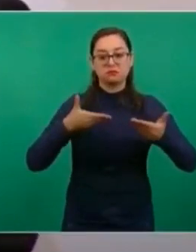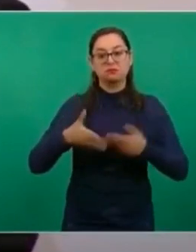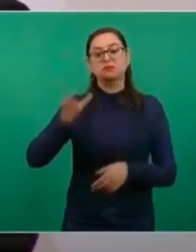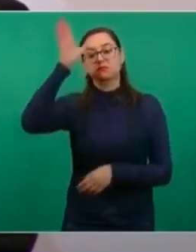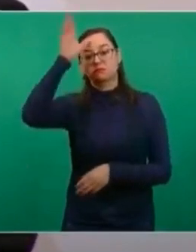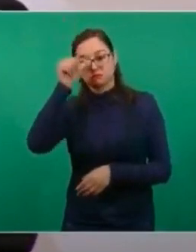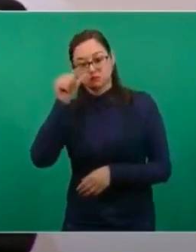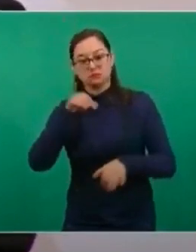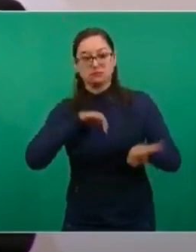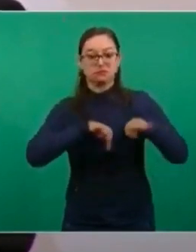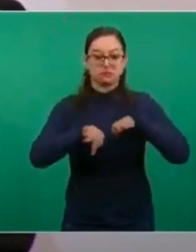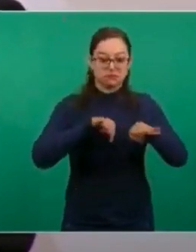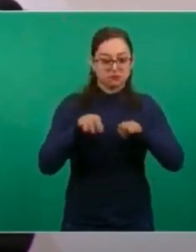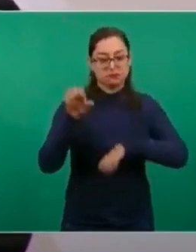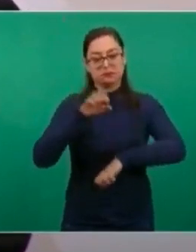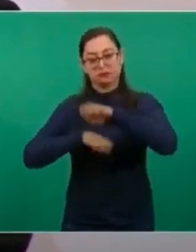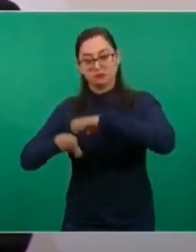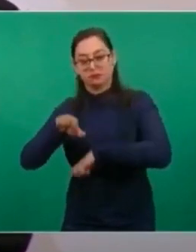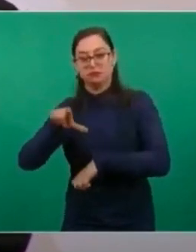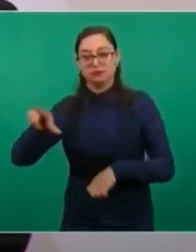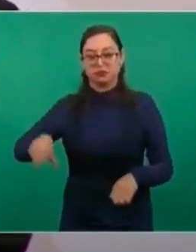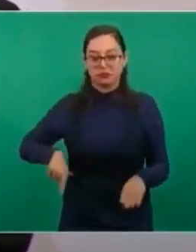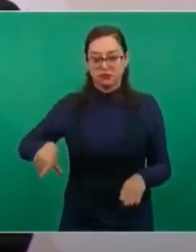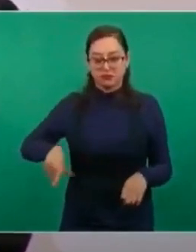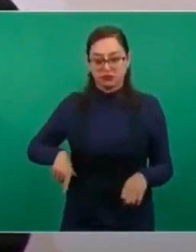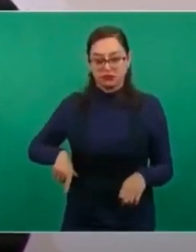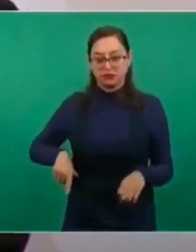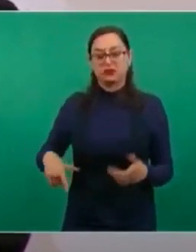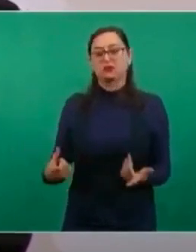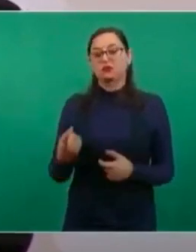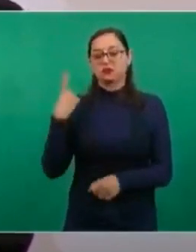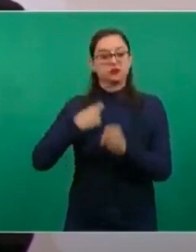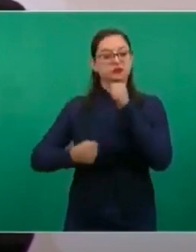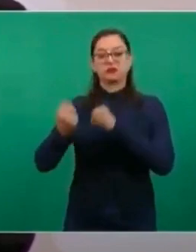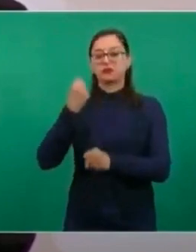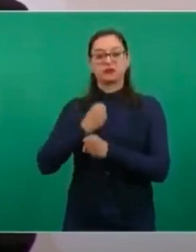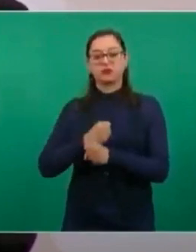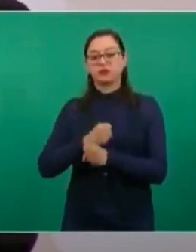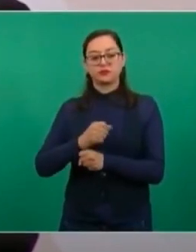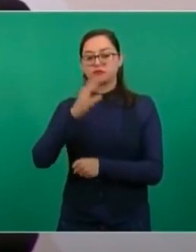trabajadores, empresarios, gobierno. El año pasado no se pudo,